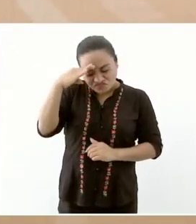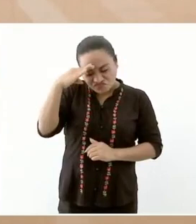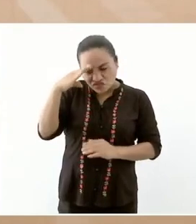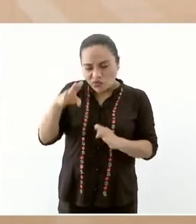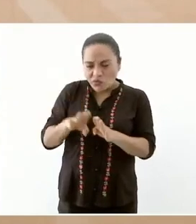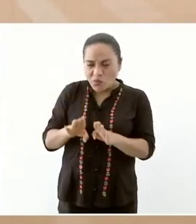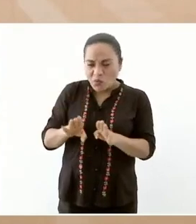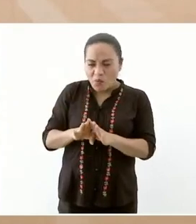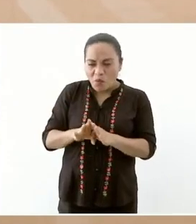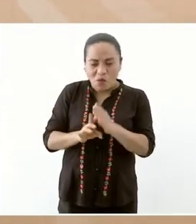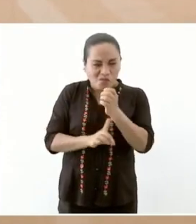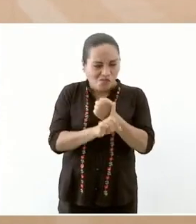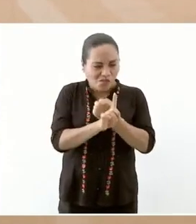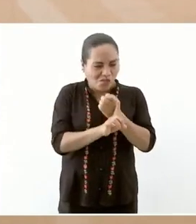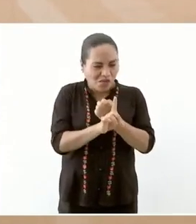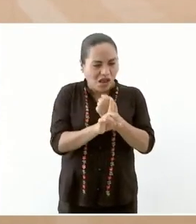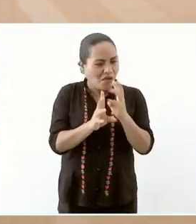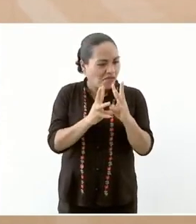unidad